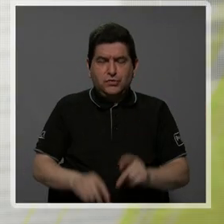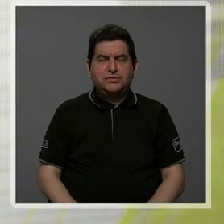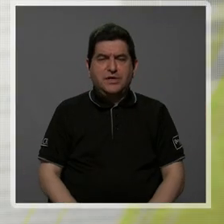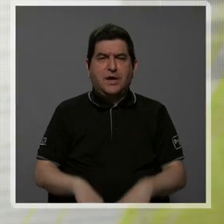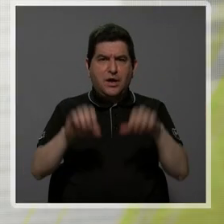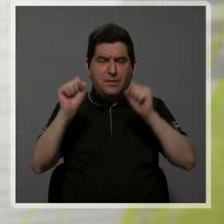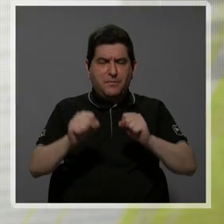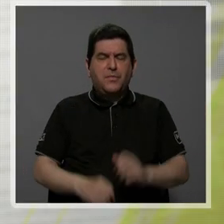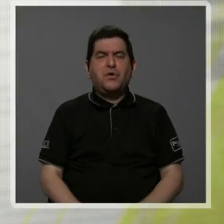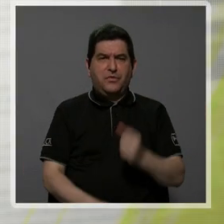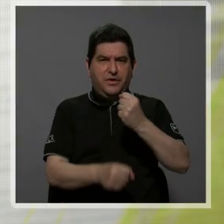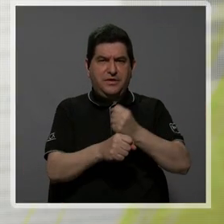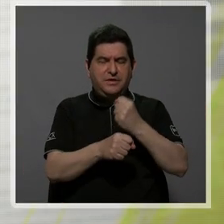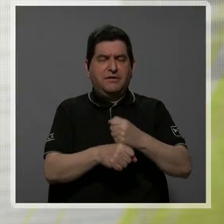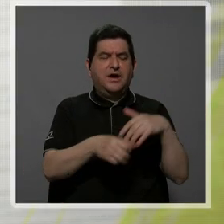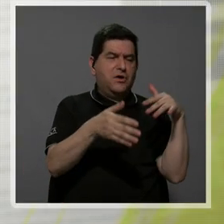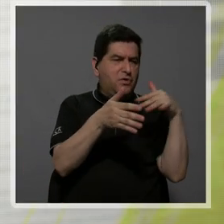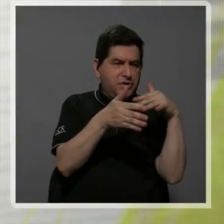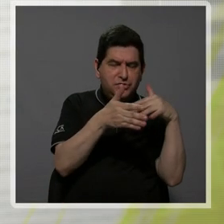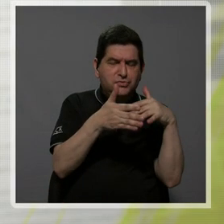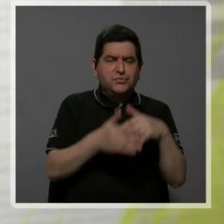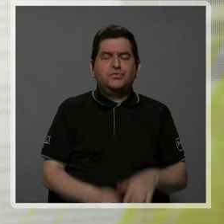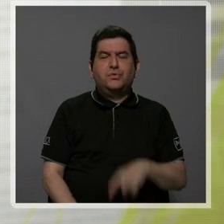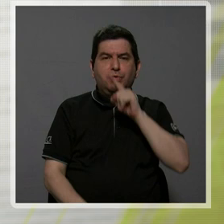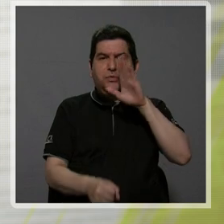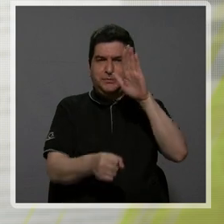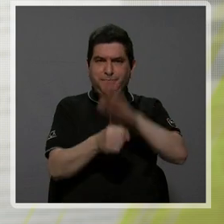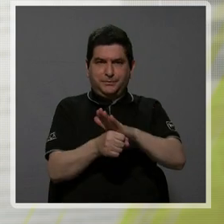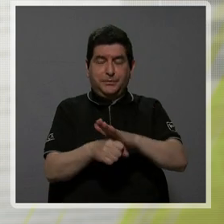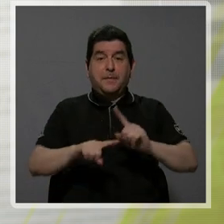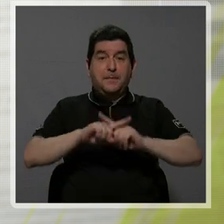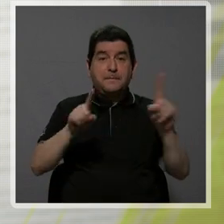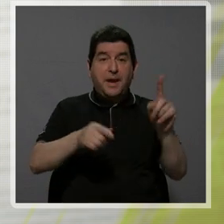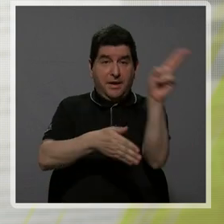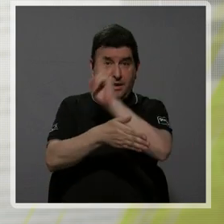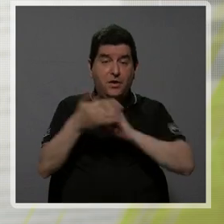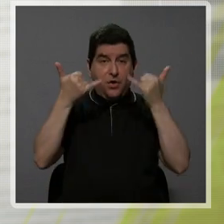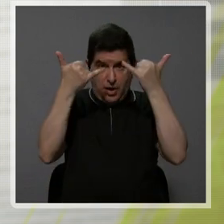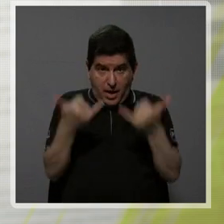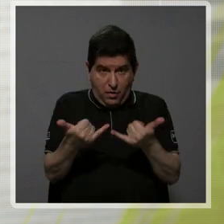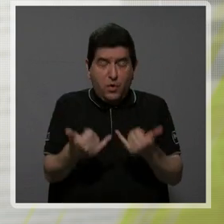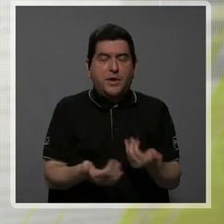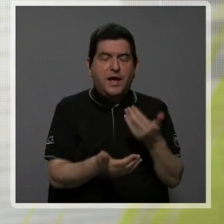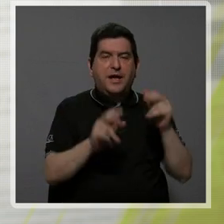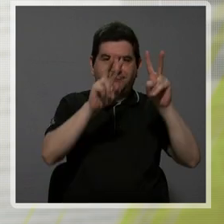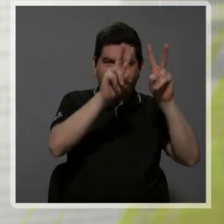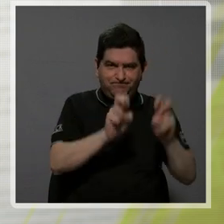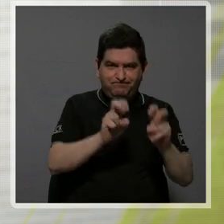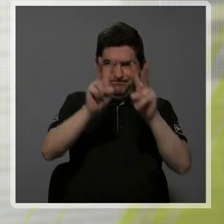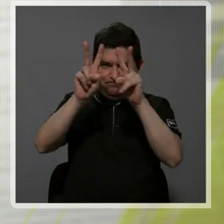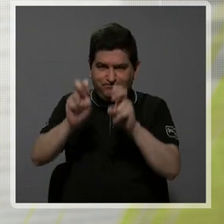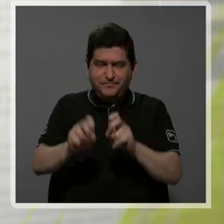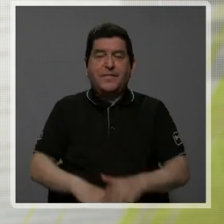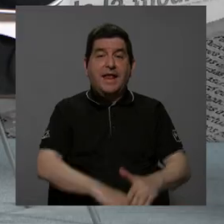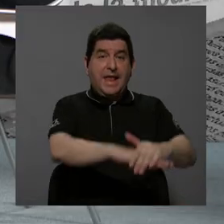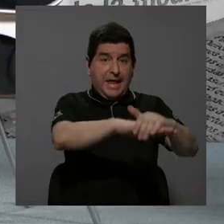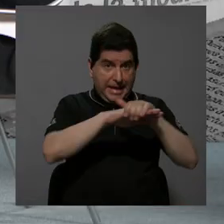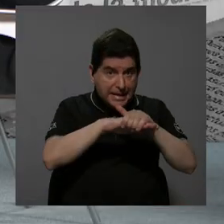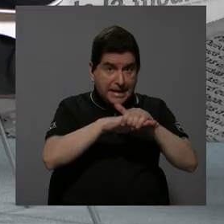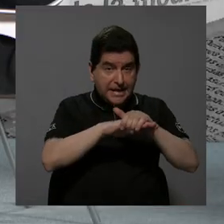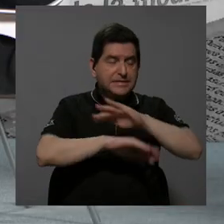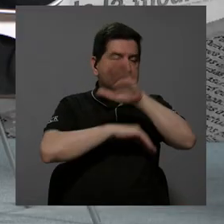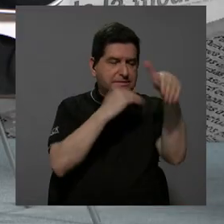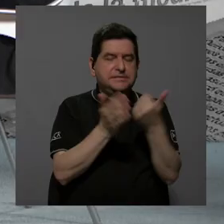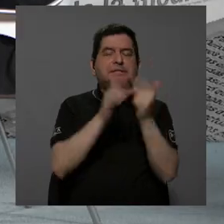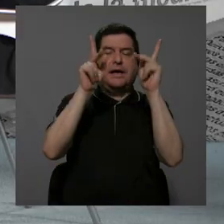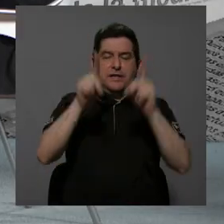desenvolvernos en el estudio o en el trabajo. Pero en este momento la universidad está haciendo estas pruebas, la de inglés sí es a